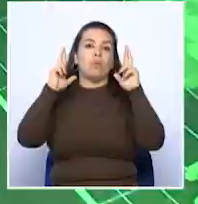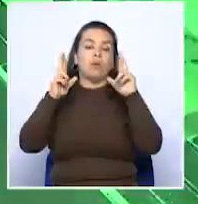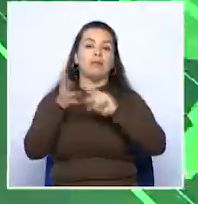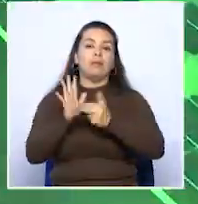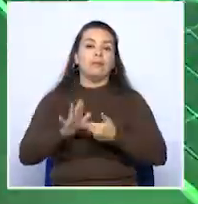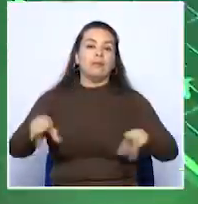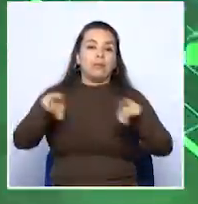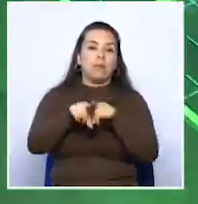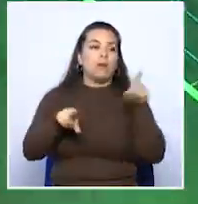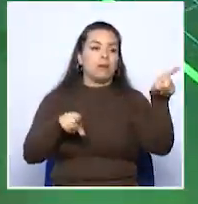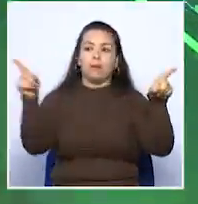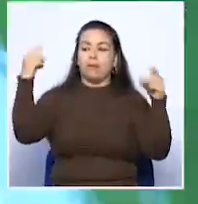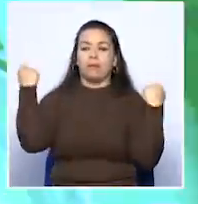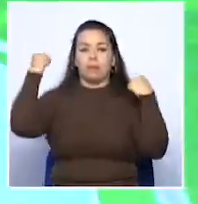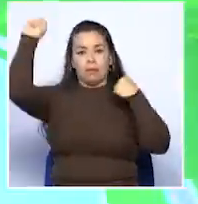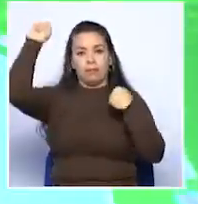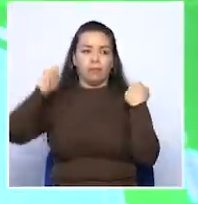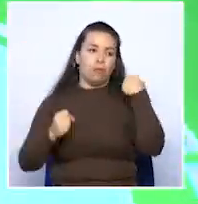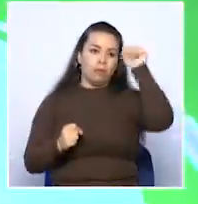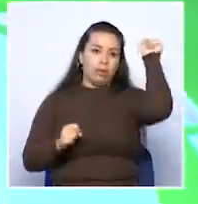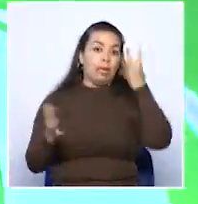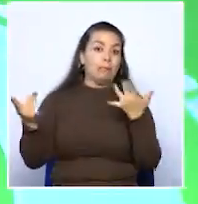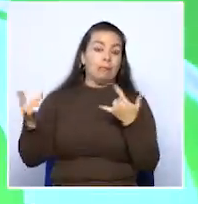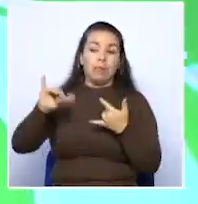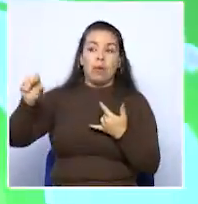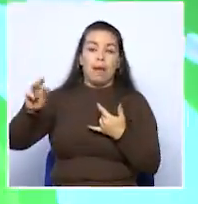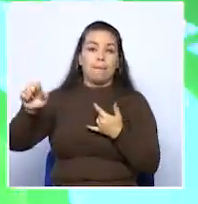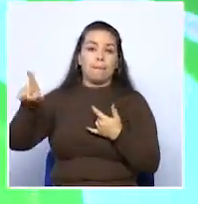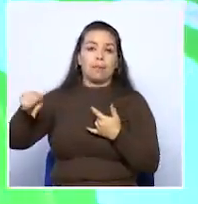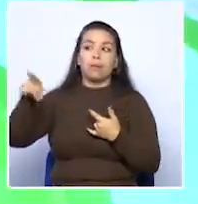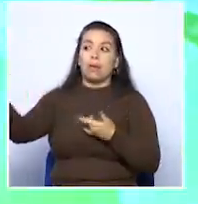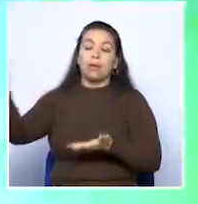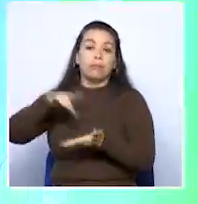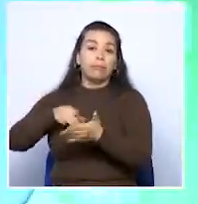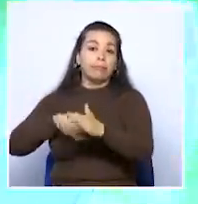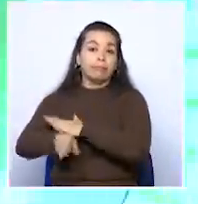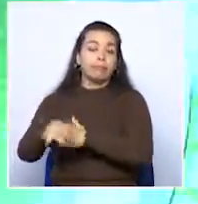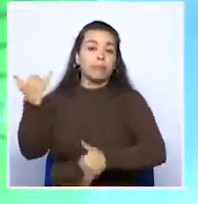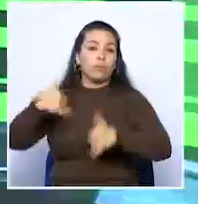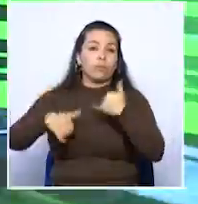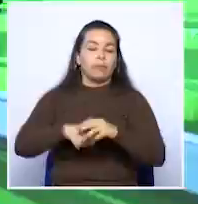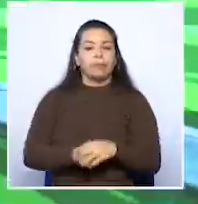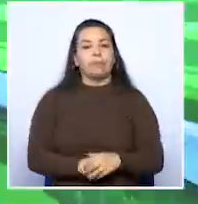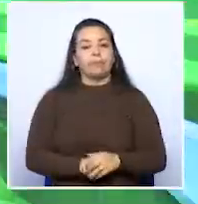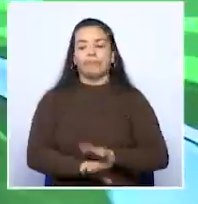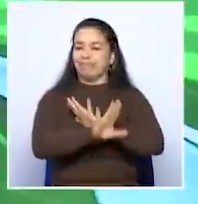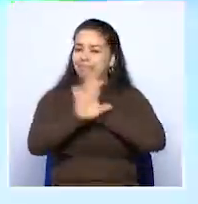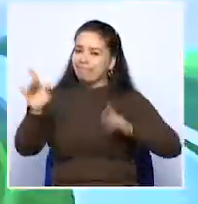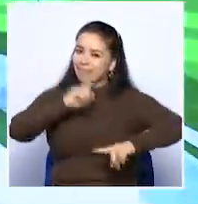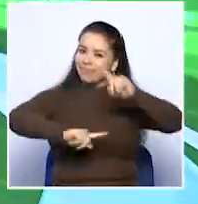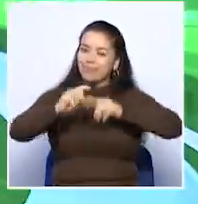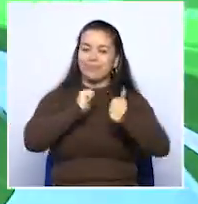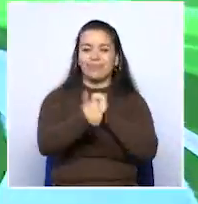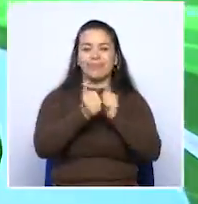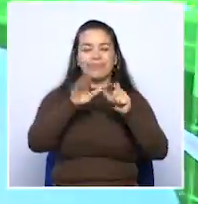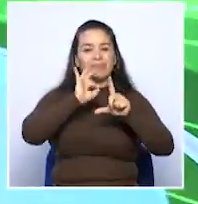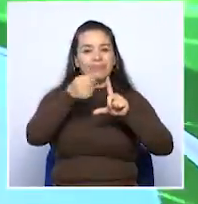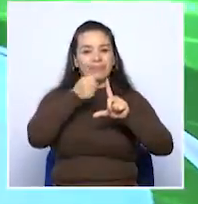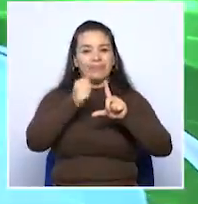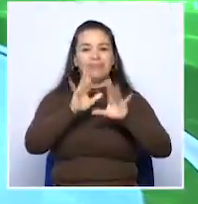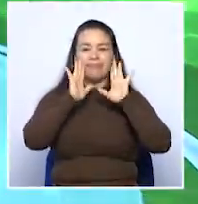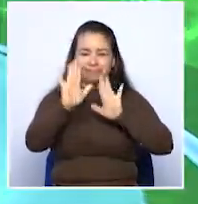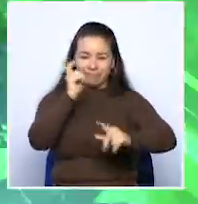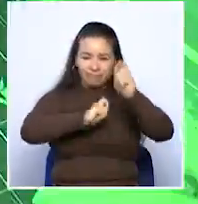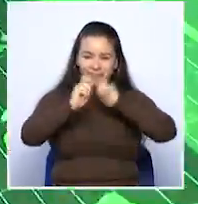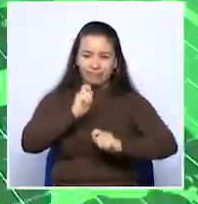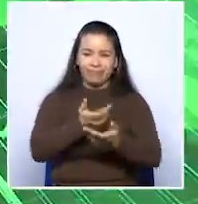indicaría que alguno de ellos sería campeón. Esperemos a ver si James mañana recibe algunos minuticos o parte del técnico francés. Hasta aquí la información deportiva en Telecafe Noticias,